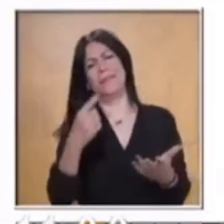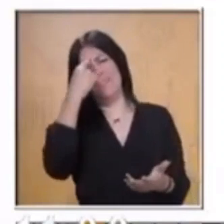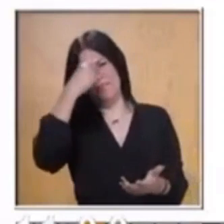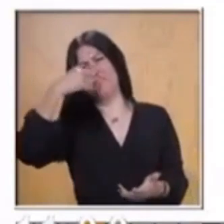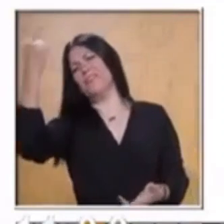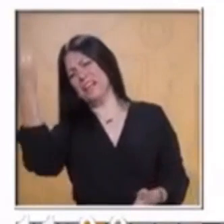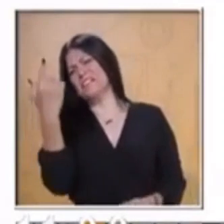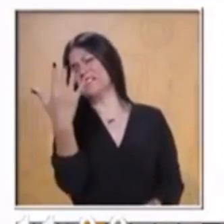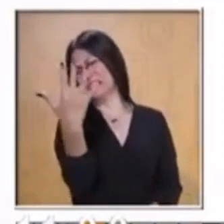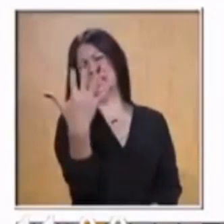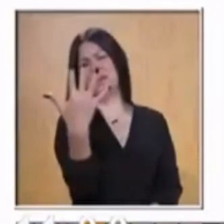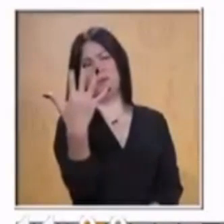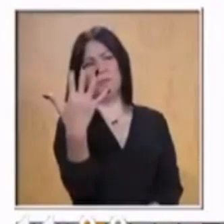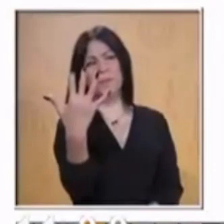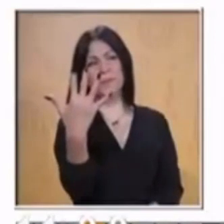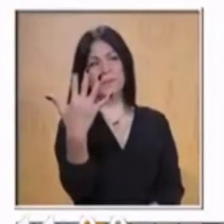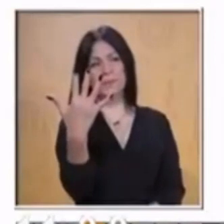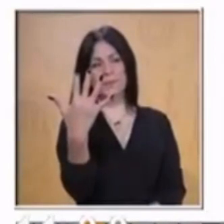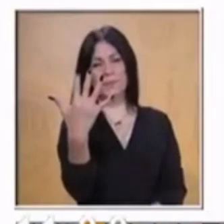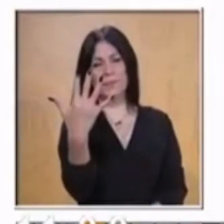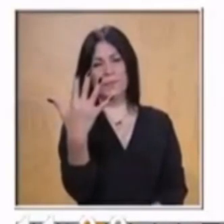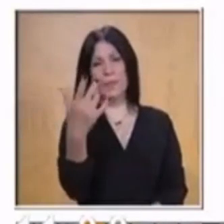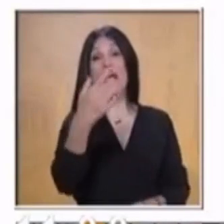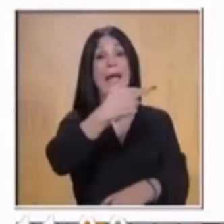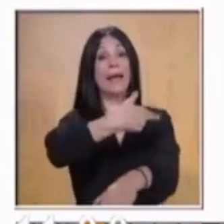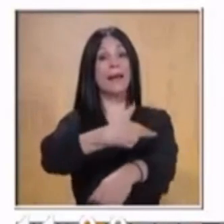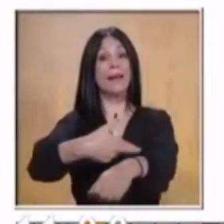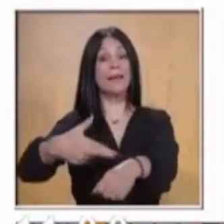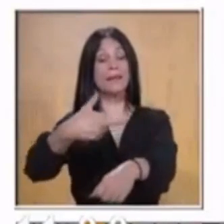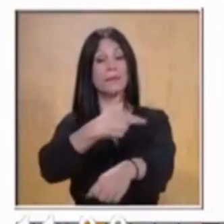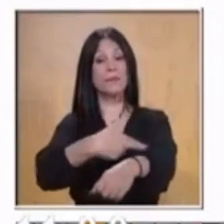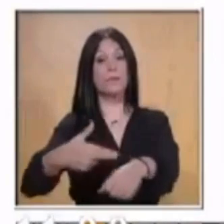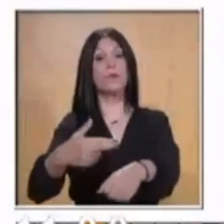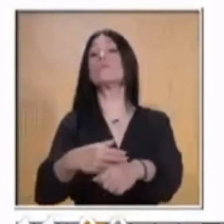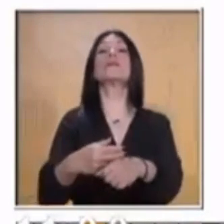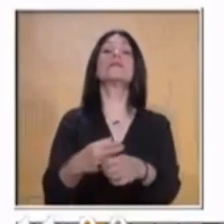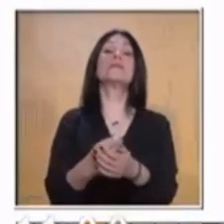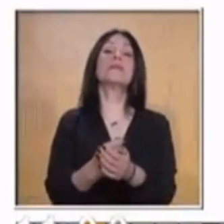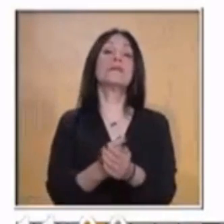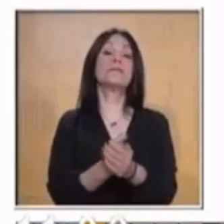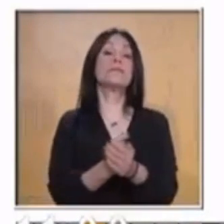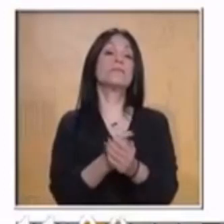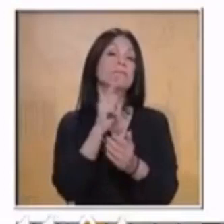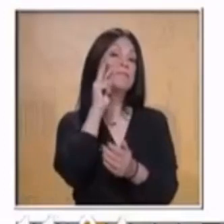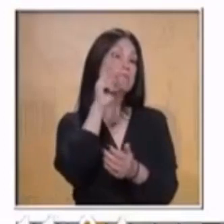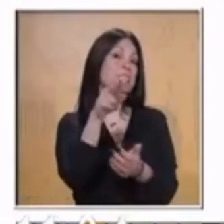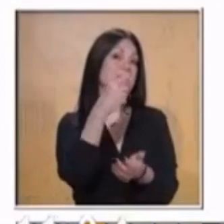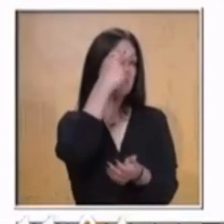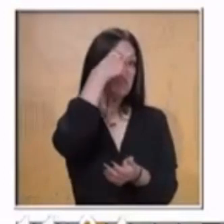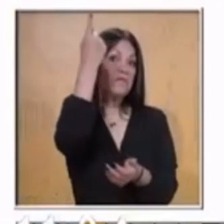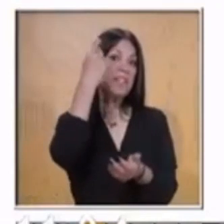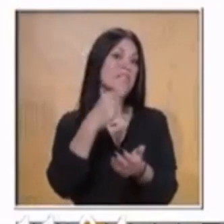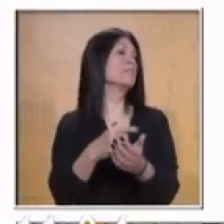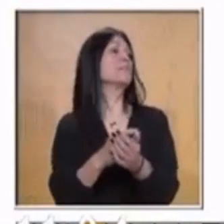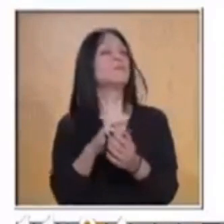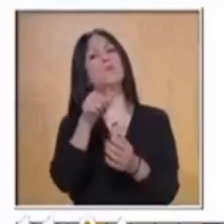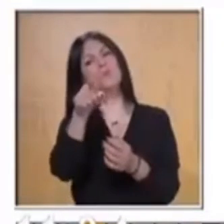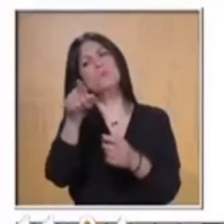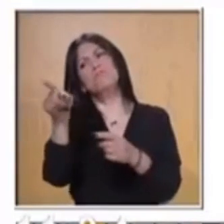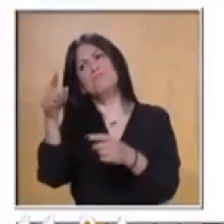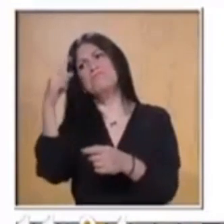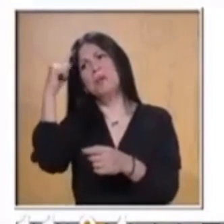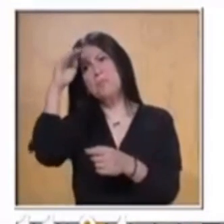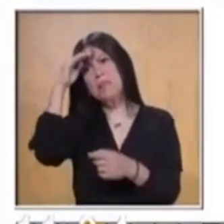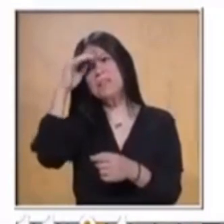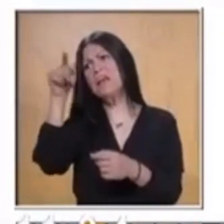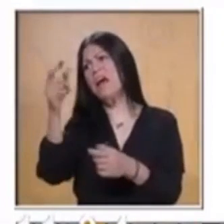Muy bien. Para encontrar el resultado, bueno, a lo mejor ustedes utilizaron diferentes procedimientos. Por